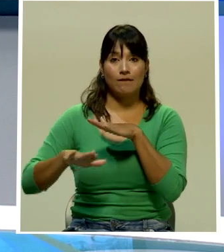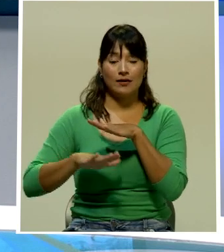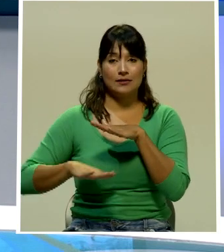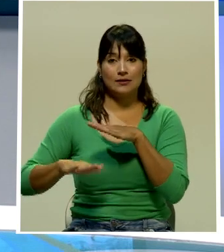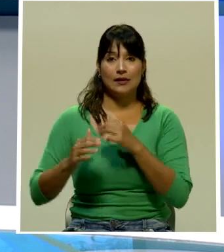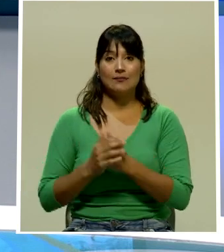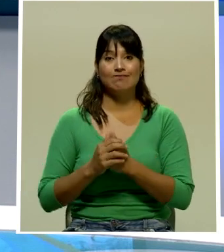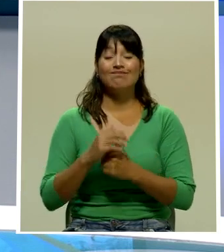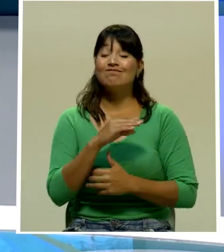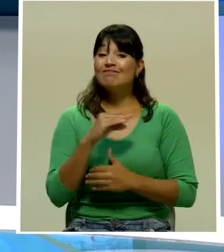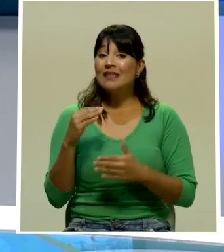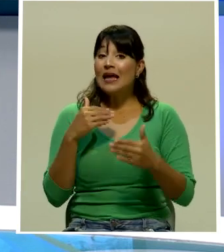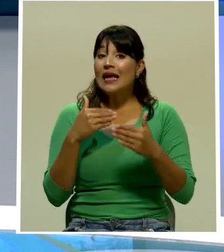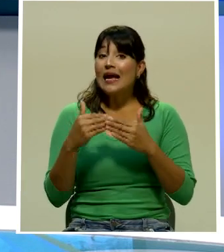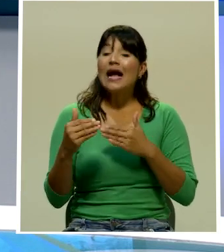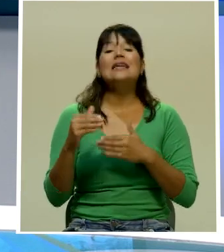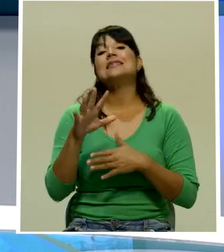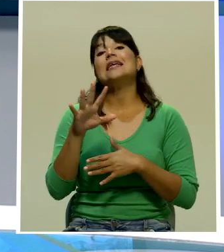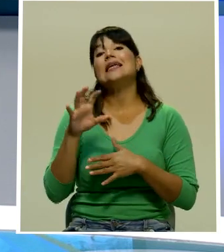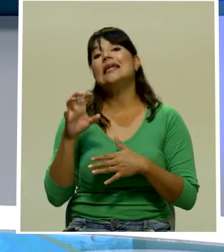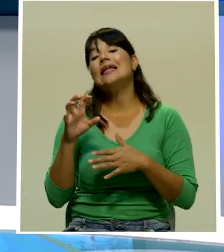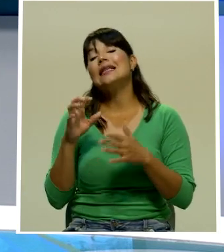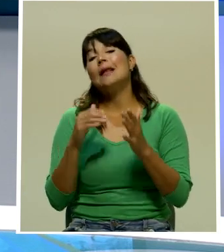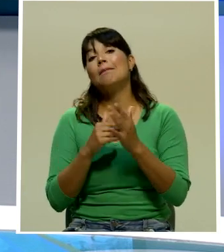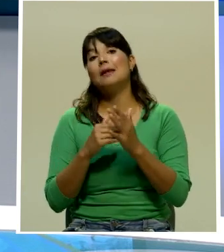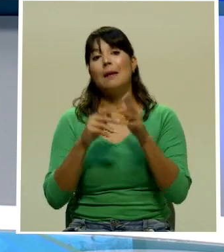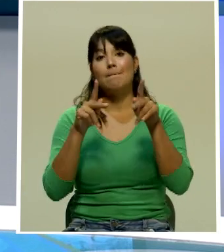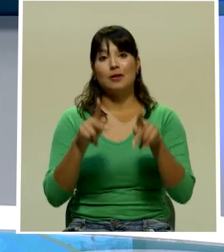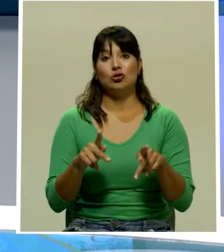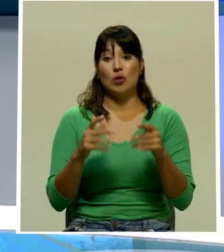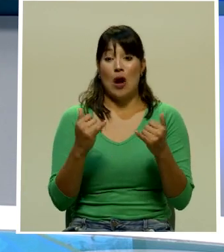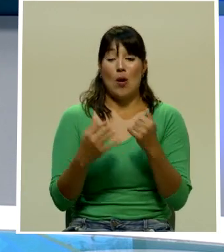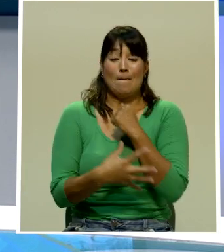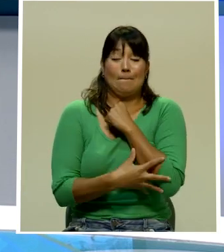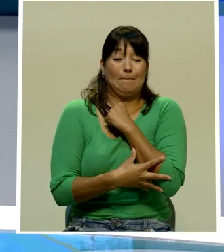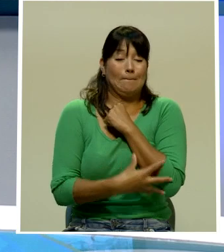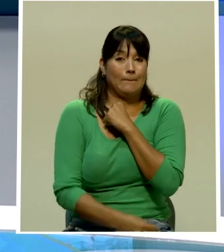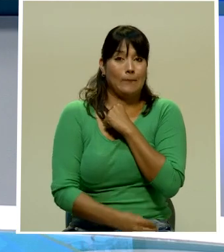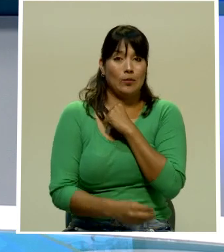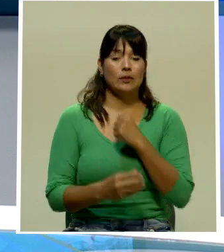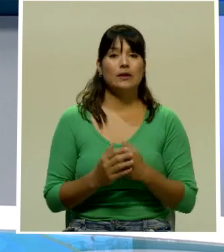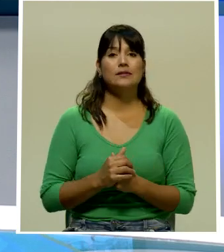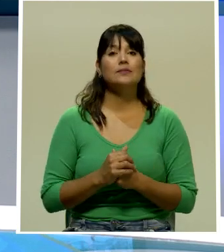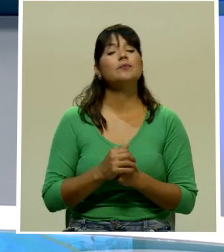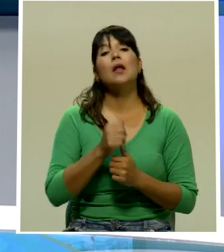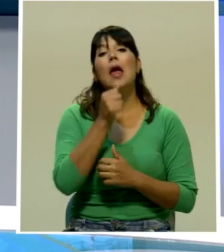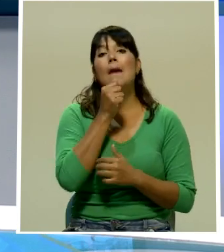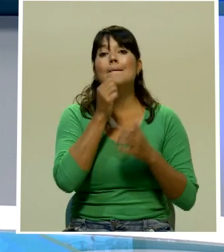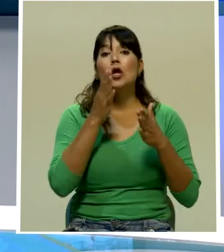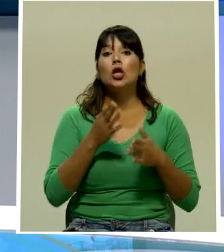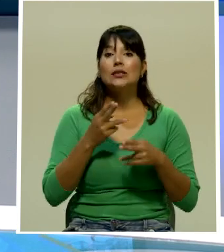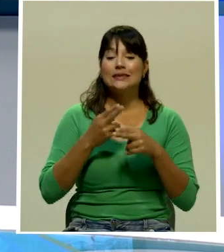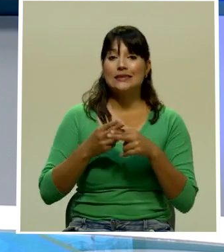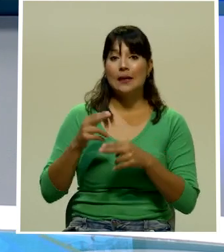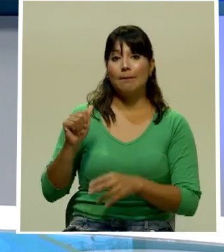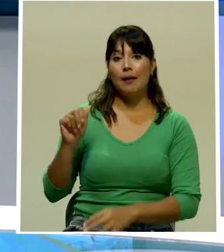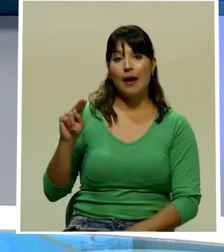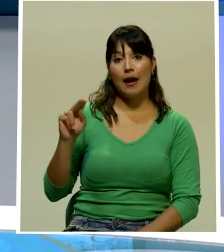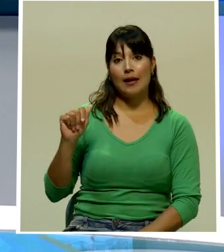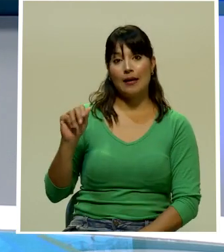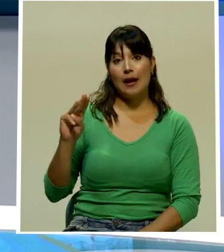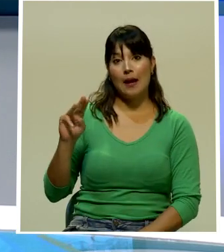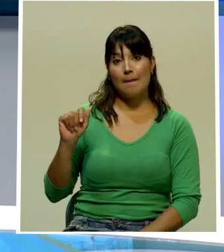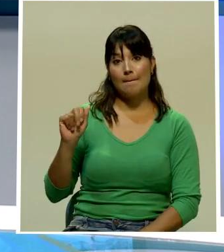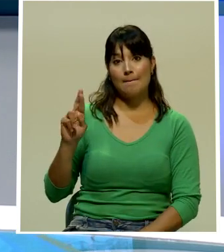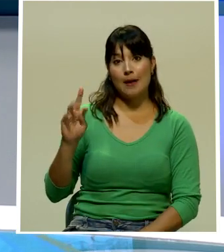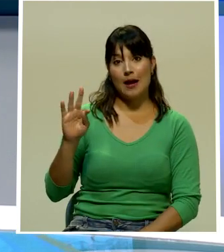y hay casi medio millón de personas en pobreza extrema. La periodista Ana Marta Arce nos